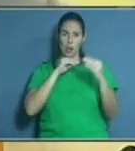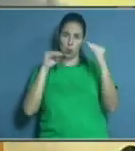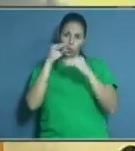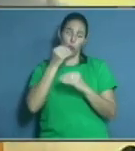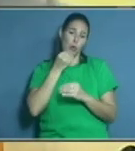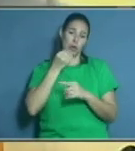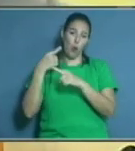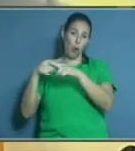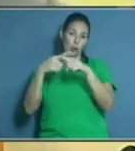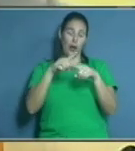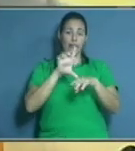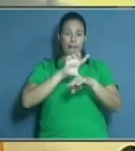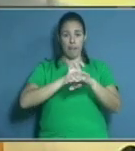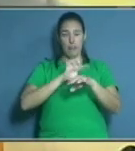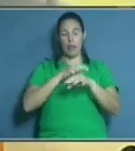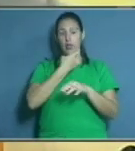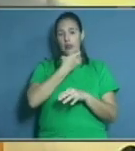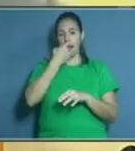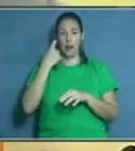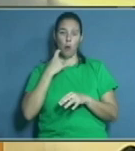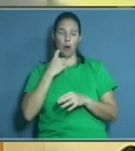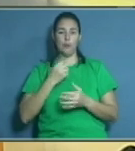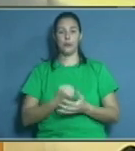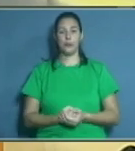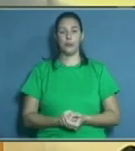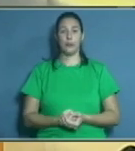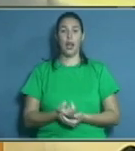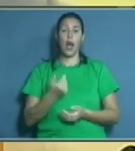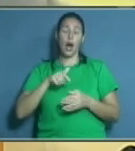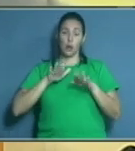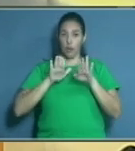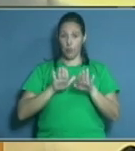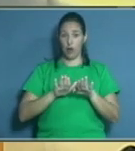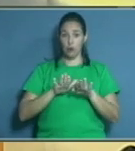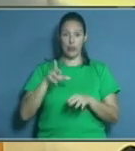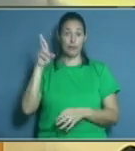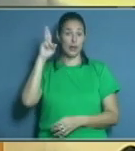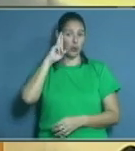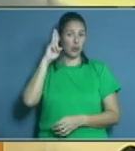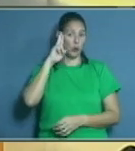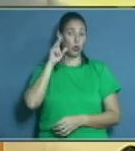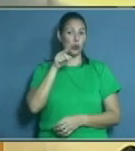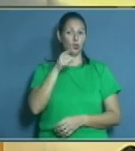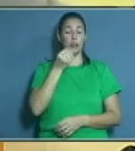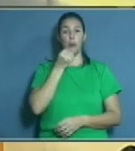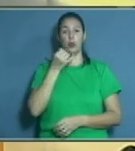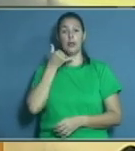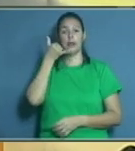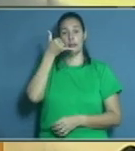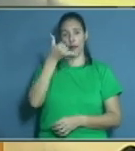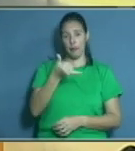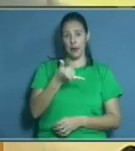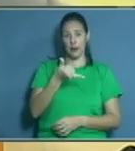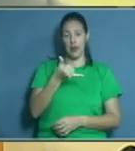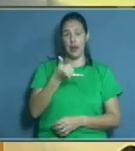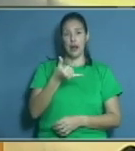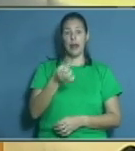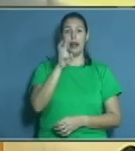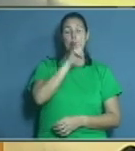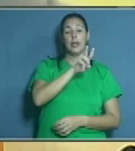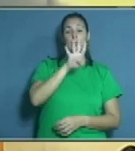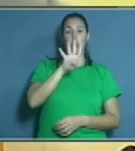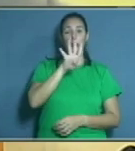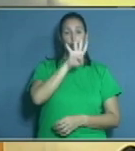ito a hacer una pausa en esta interesante conversación, recordándole antes que usted puede comunicarse con nosotros. Si marca el 24